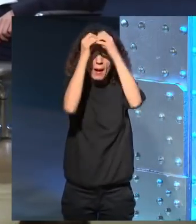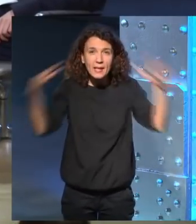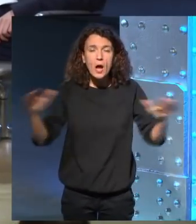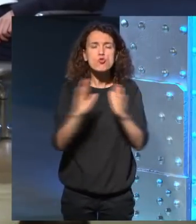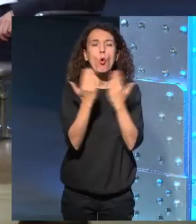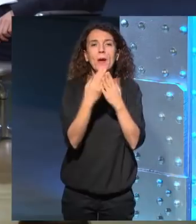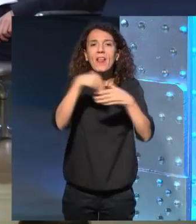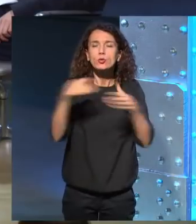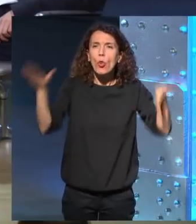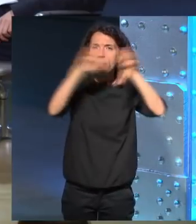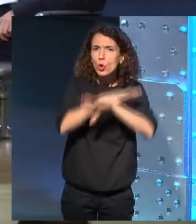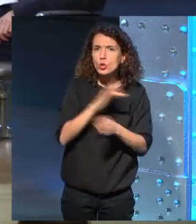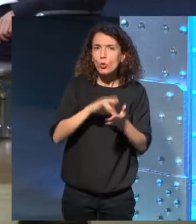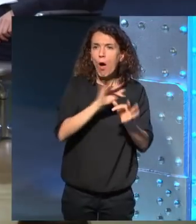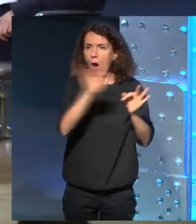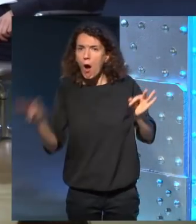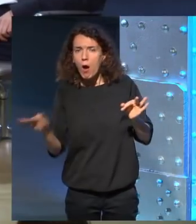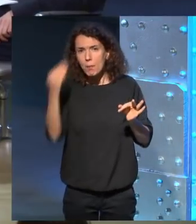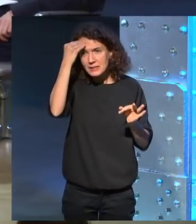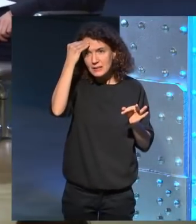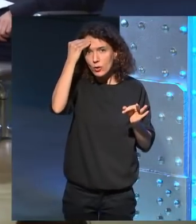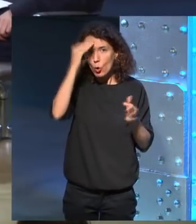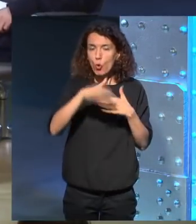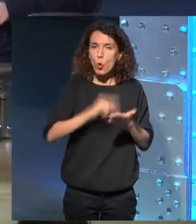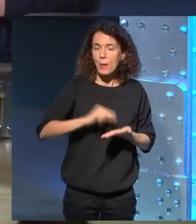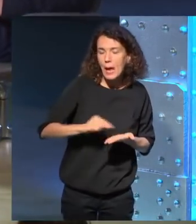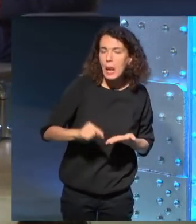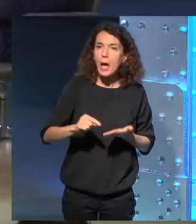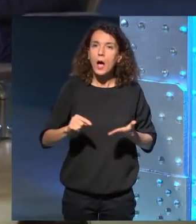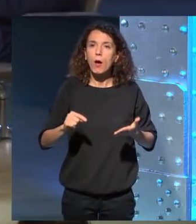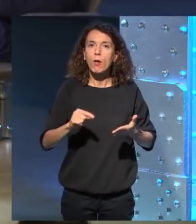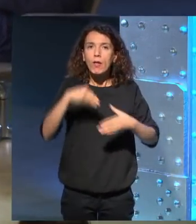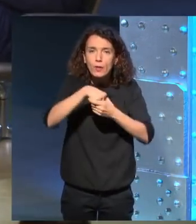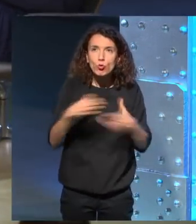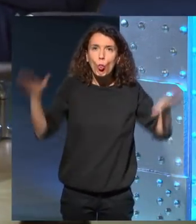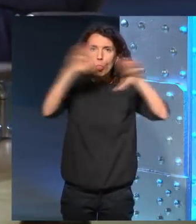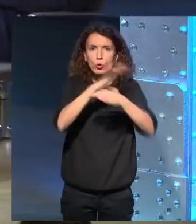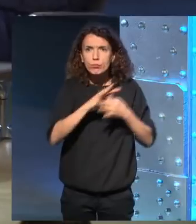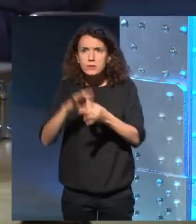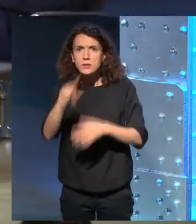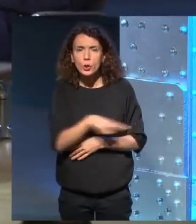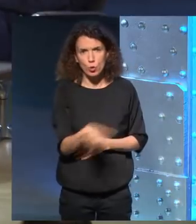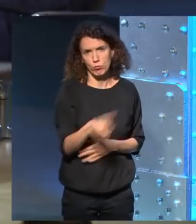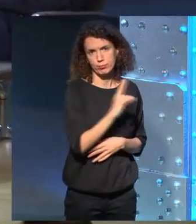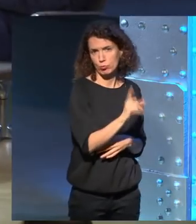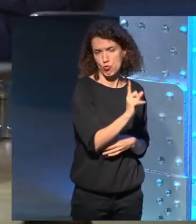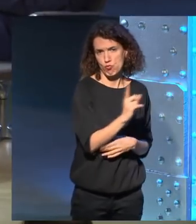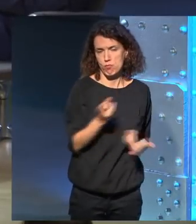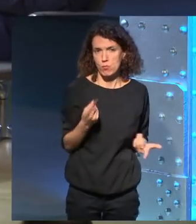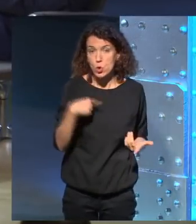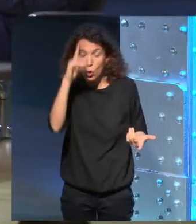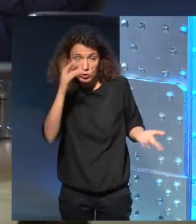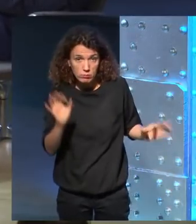novela pasa de noche no sé si tú la escribiste pensando que pasaba de día de noche o te da igual no no sé